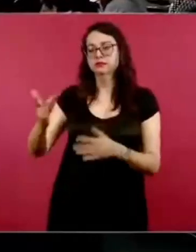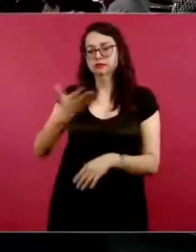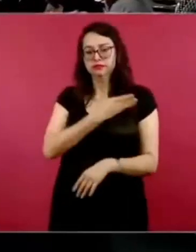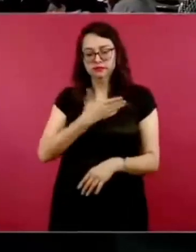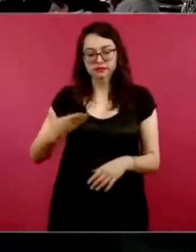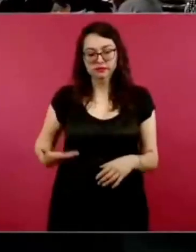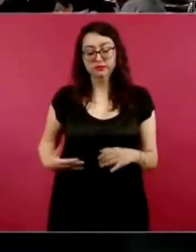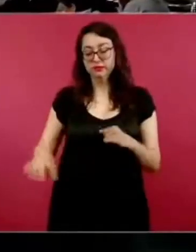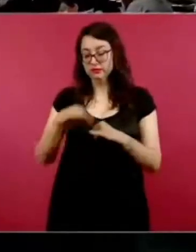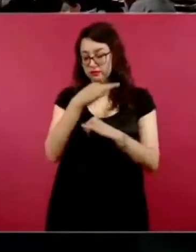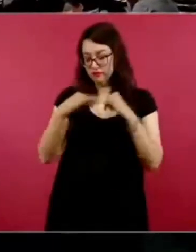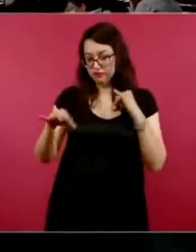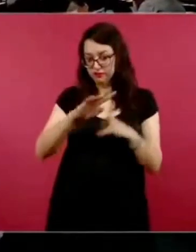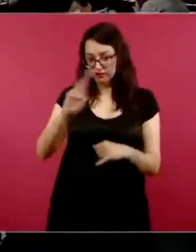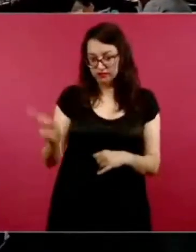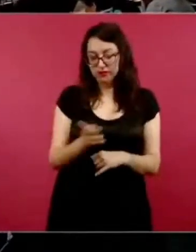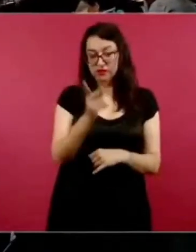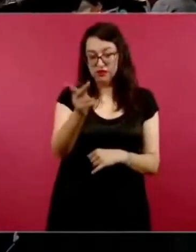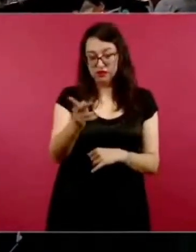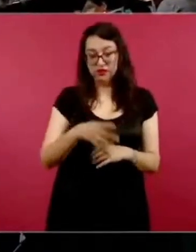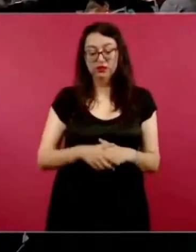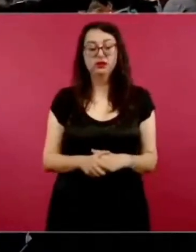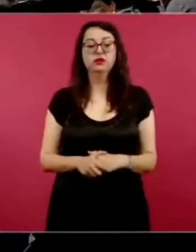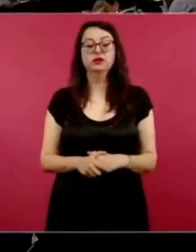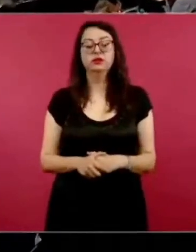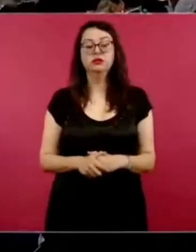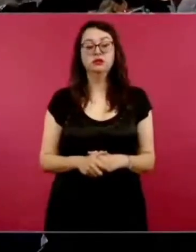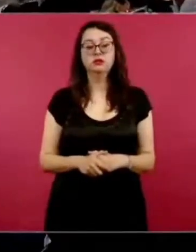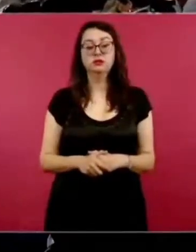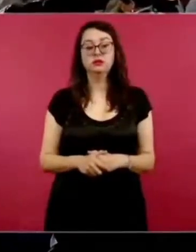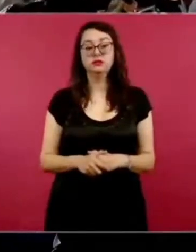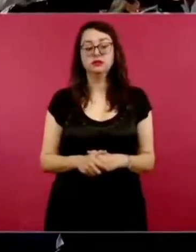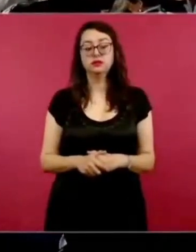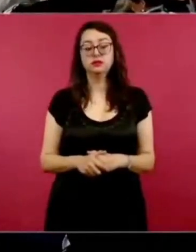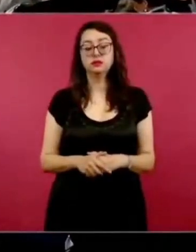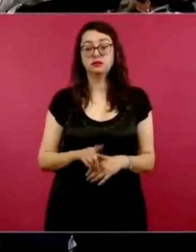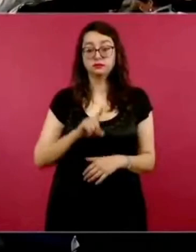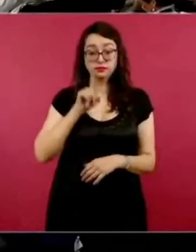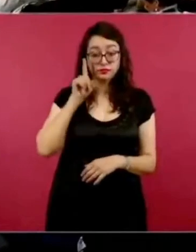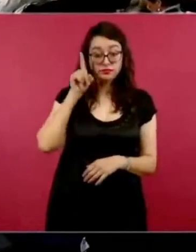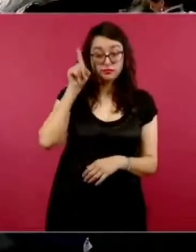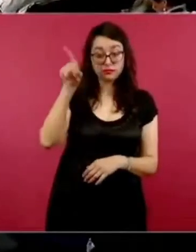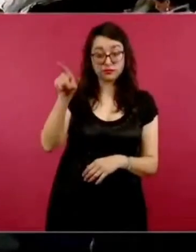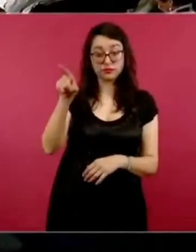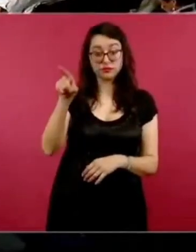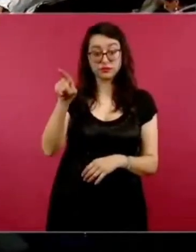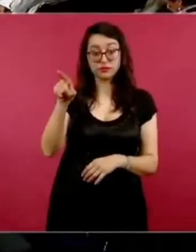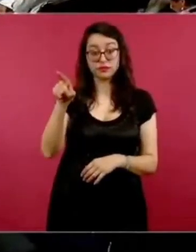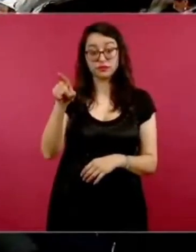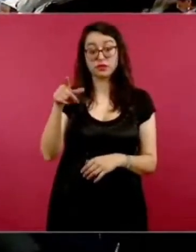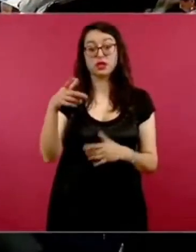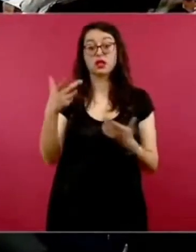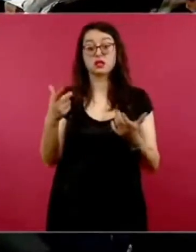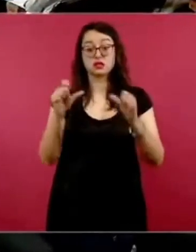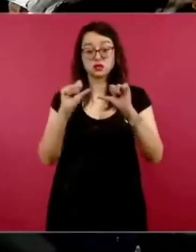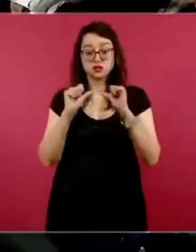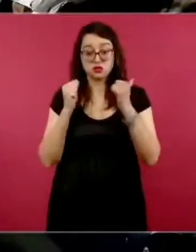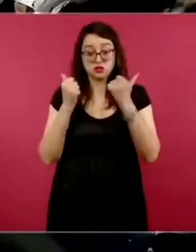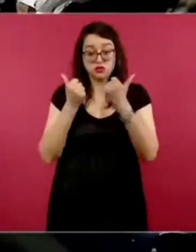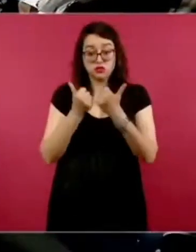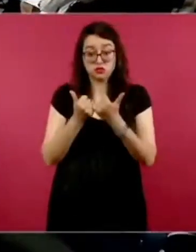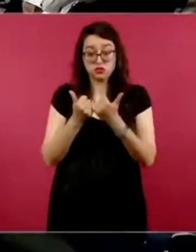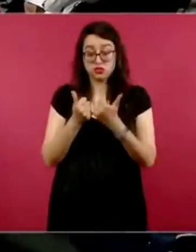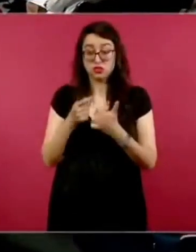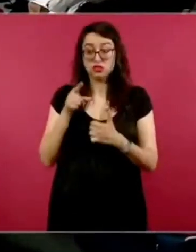Para finalizar, como le comentaba, estamos a dos meses de que el plantón del colectivo Has Valer Mi Libertad cumpla un año